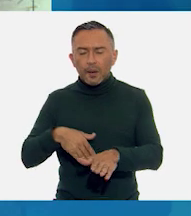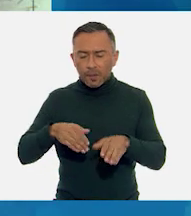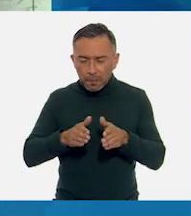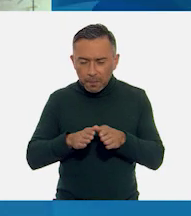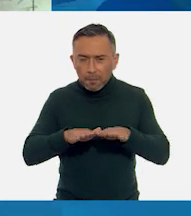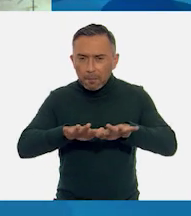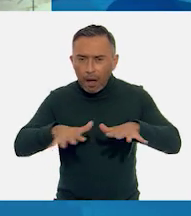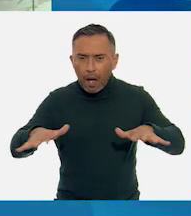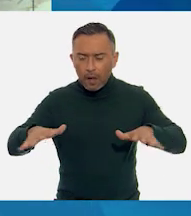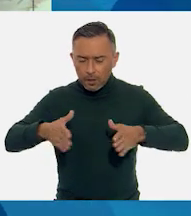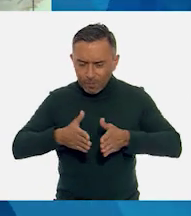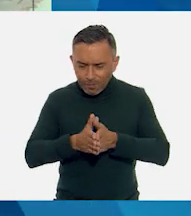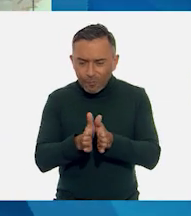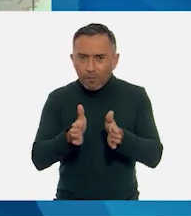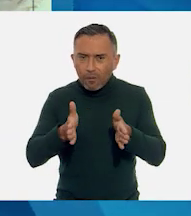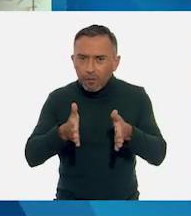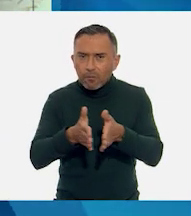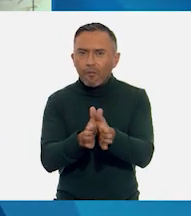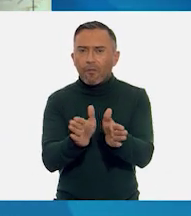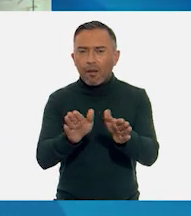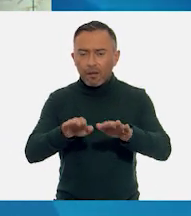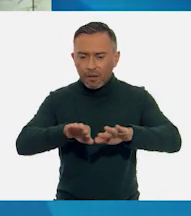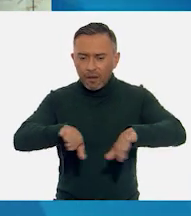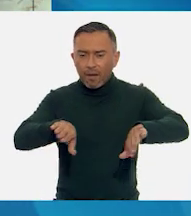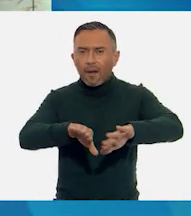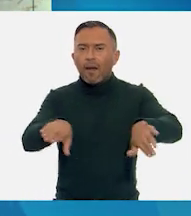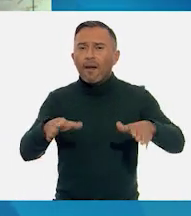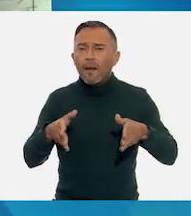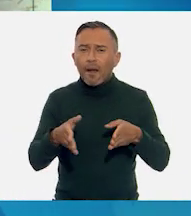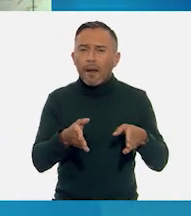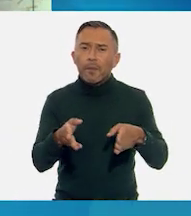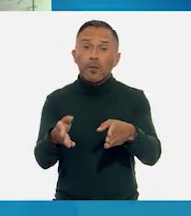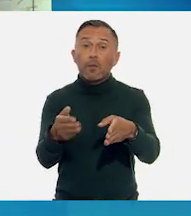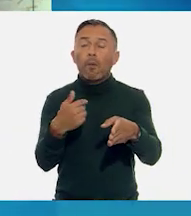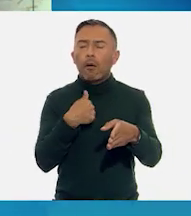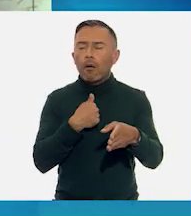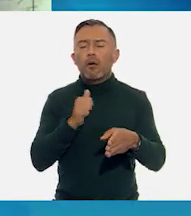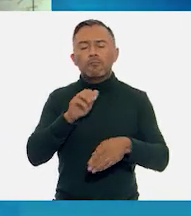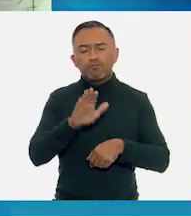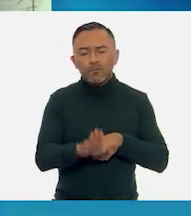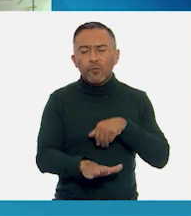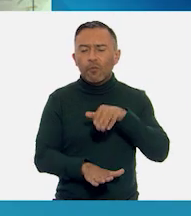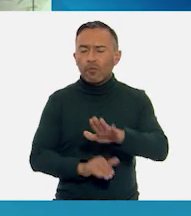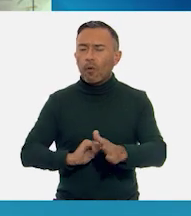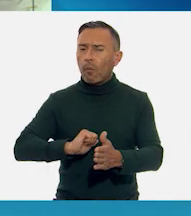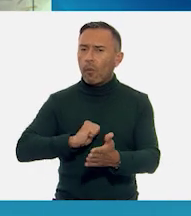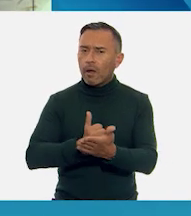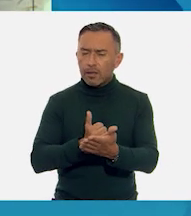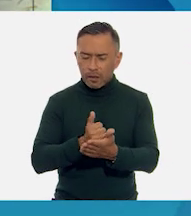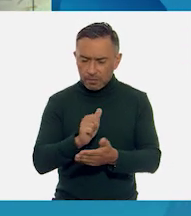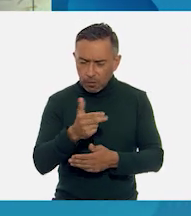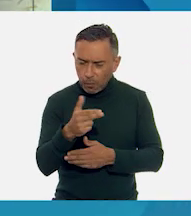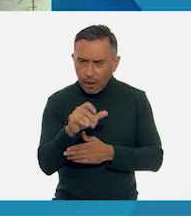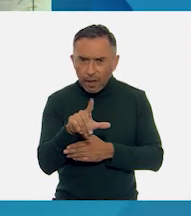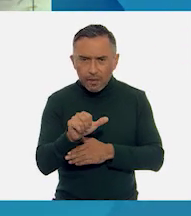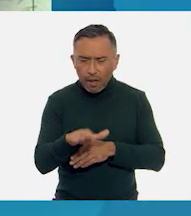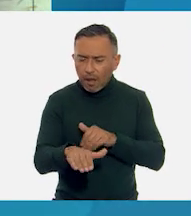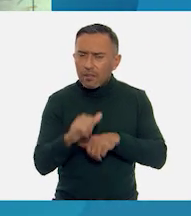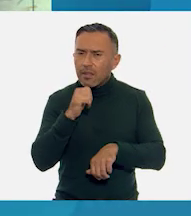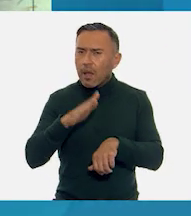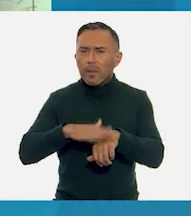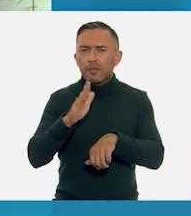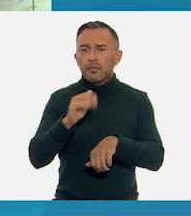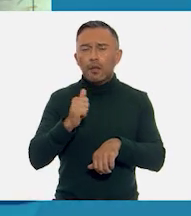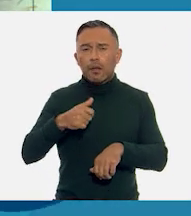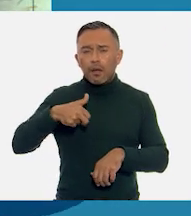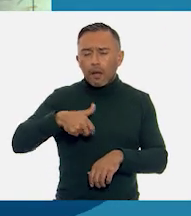mar. Caminante. Son tus huellas el camino y nada más. Caminante. No